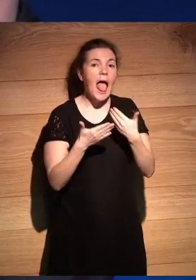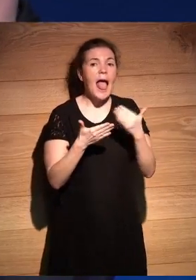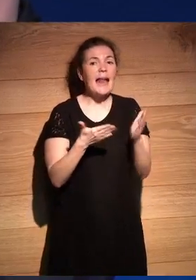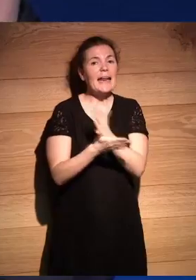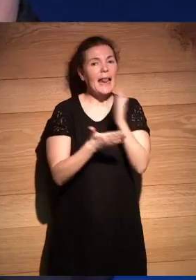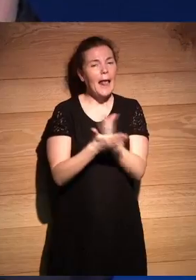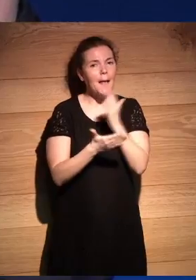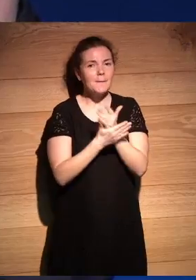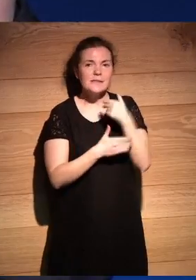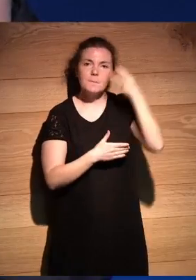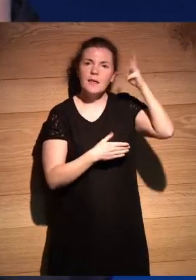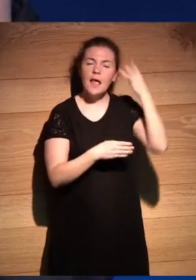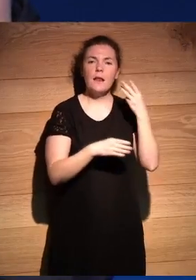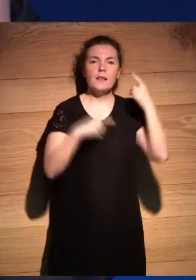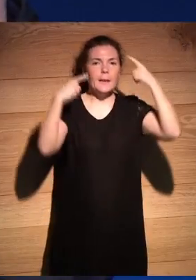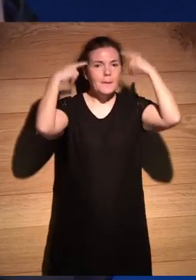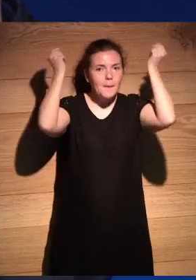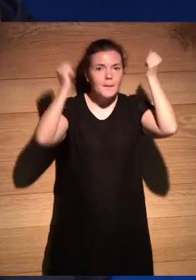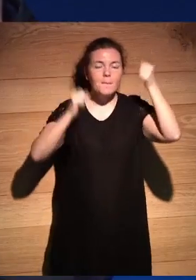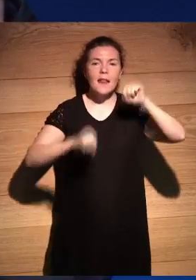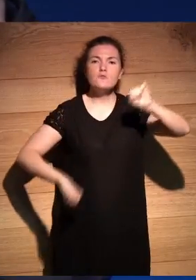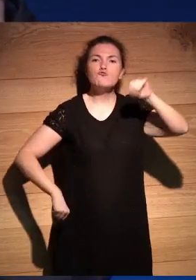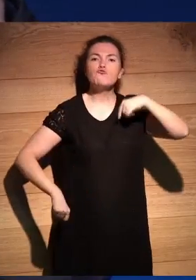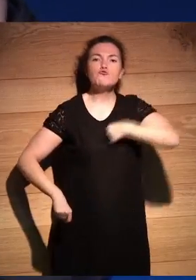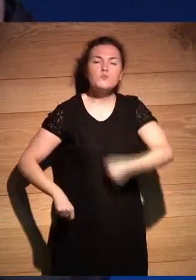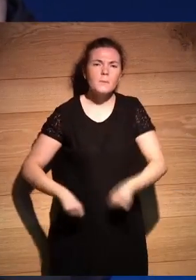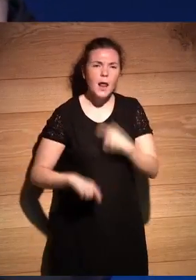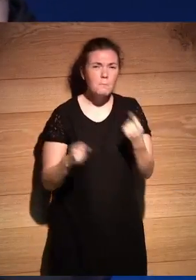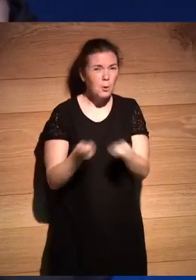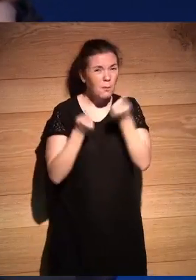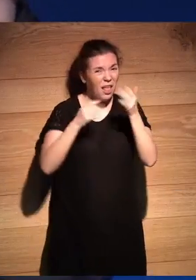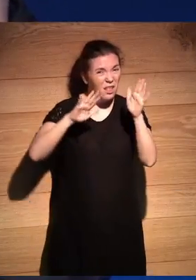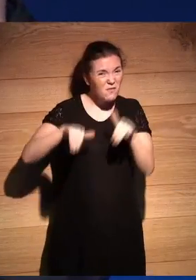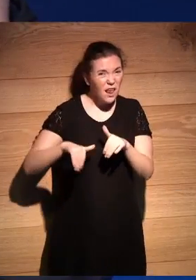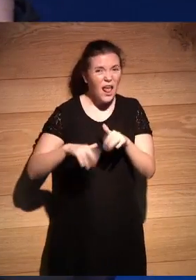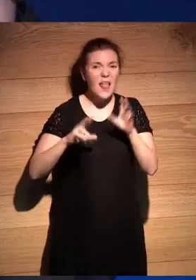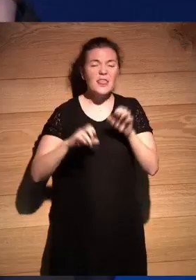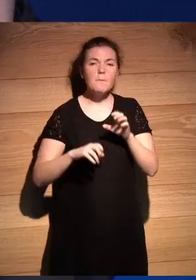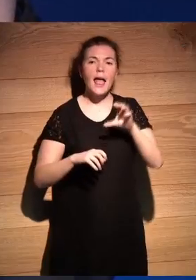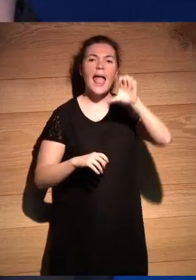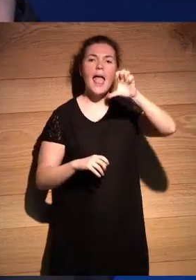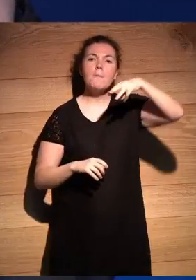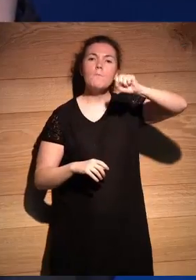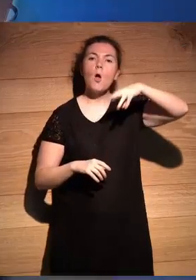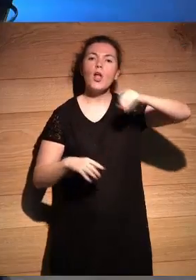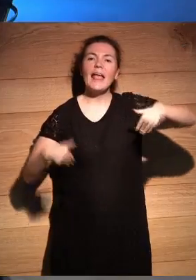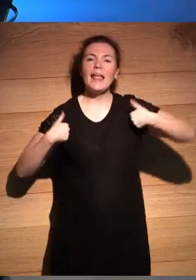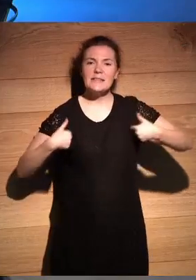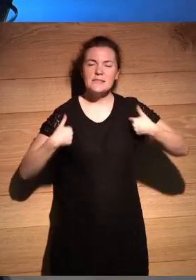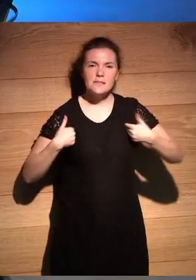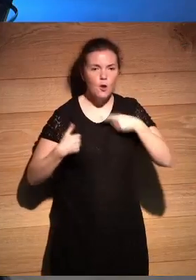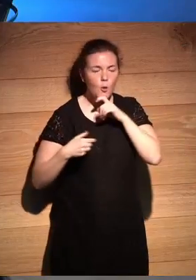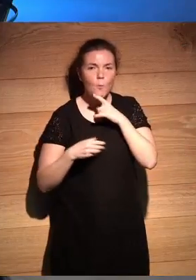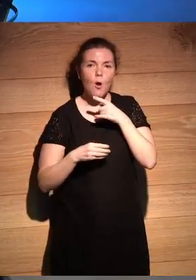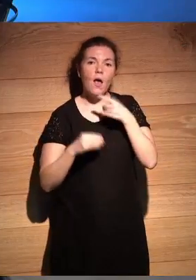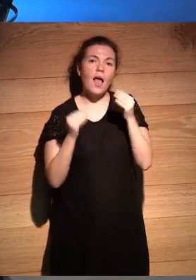mexicanas de cómics de Batman y Superman una propaganda que estaba sobre el final que era de los Sea Monkeys ¿no? como cultivar Sea Monkeys